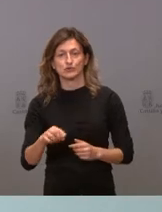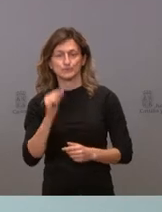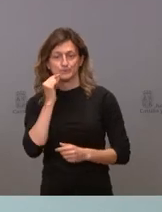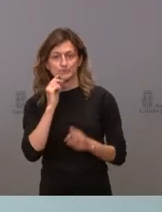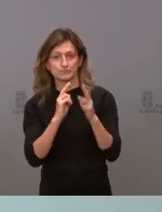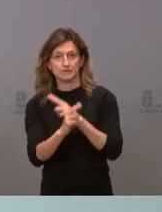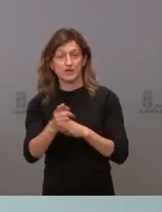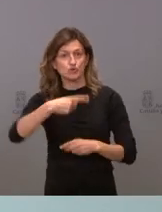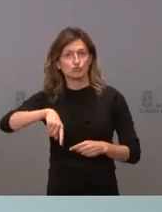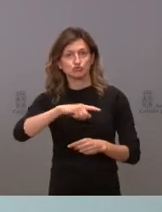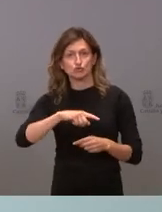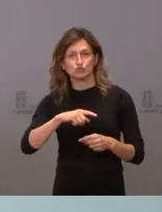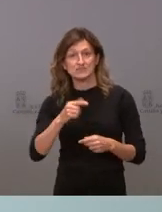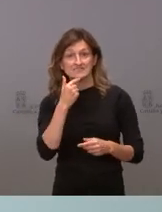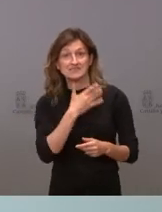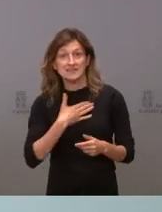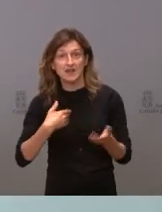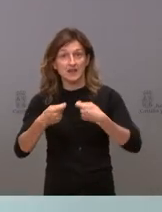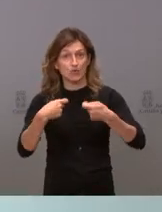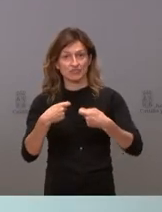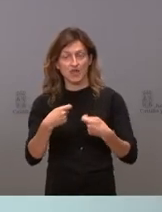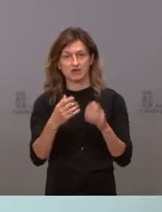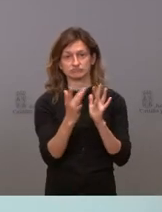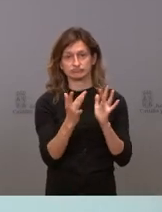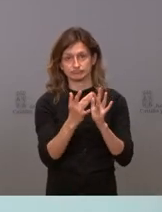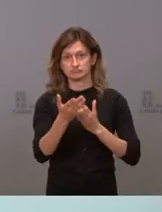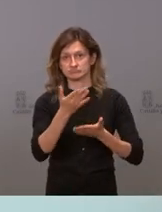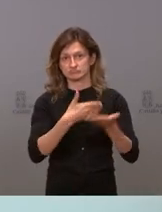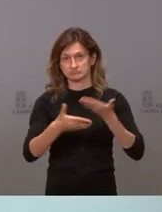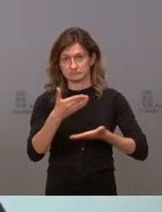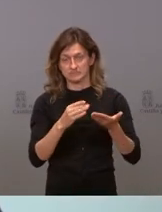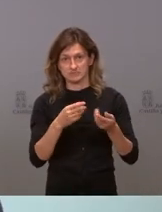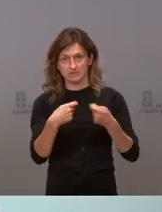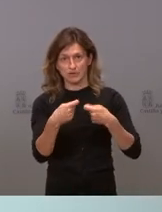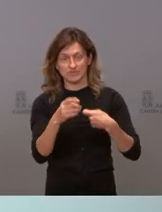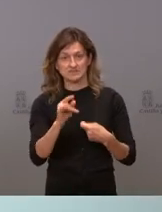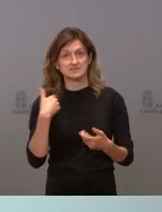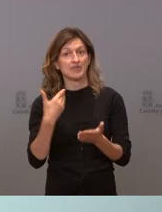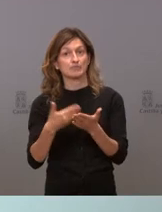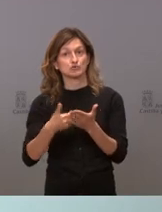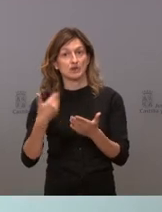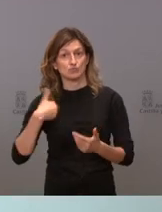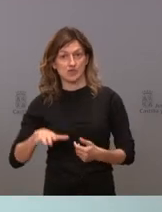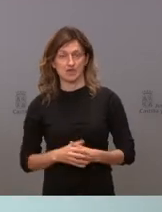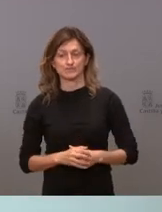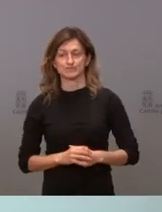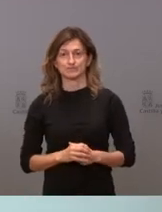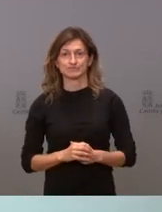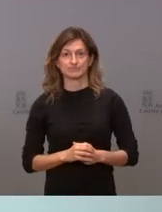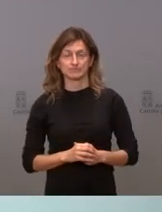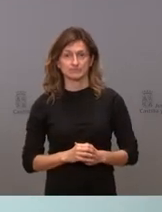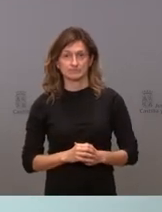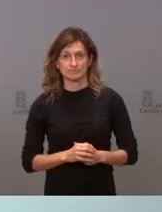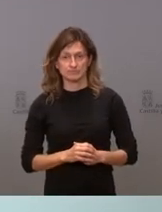negociamos con todos los que quieren negociar con este Gobierno. Lo hemos demostrado. Se ha